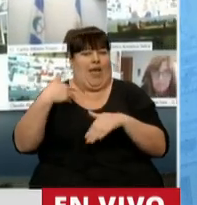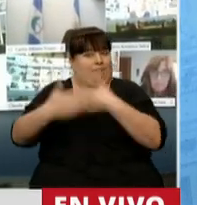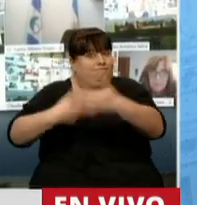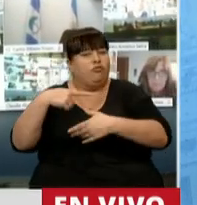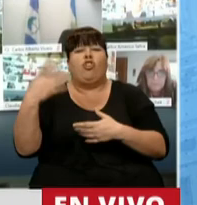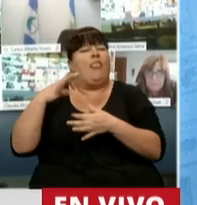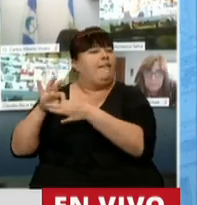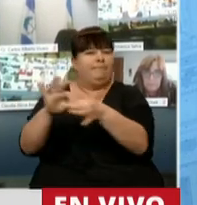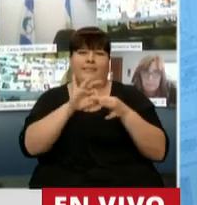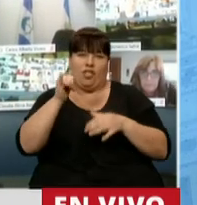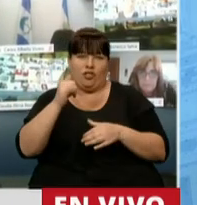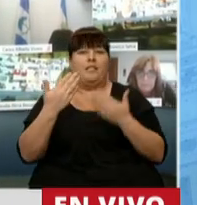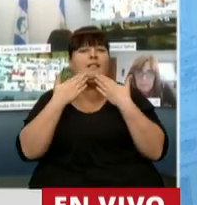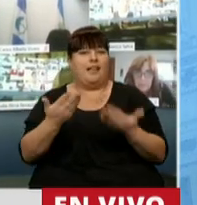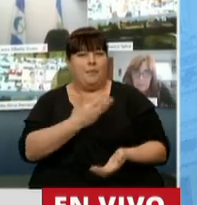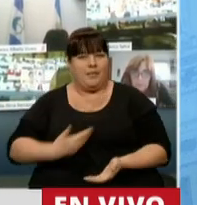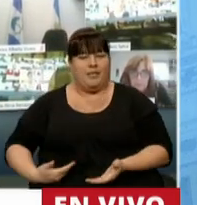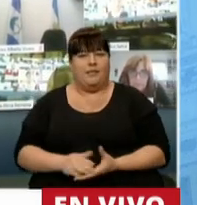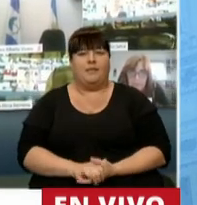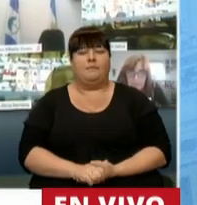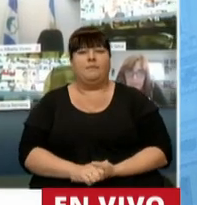estar todos unidos. Muchas gracias, Presidente.